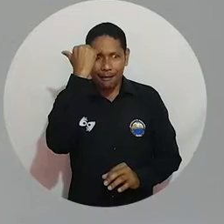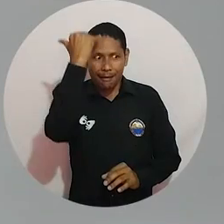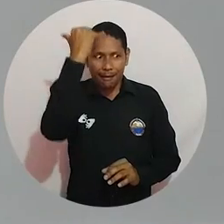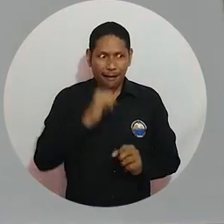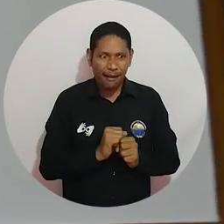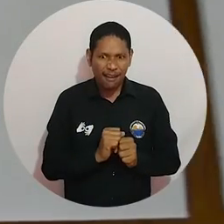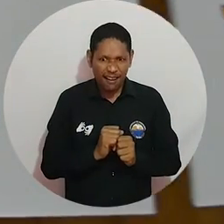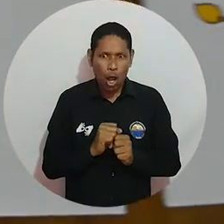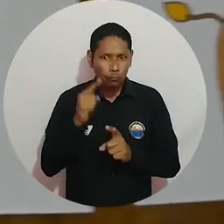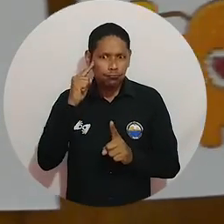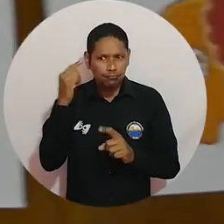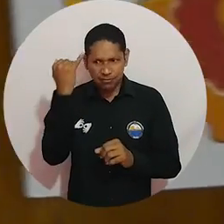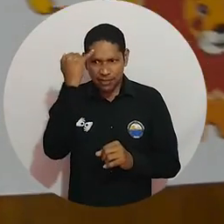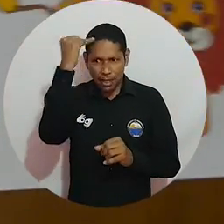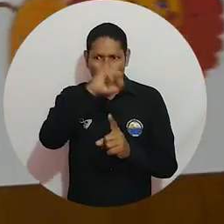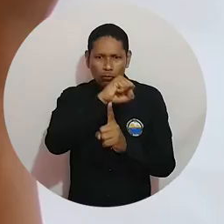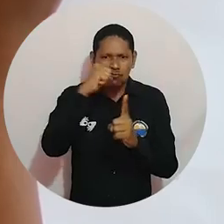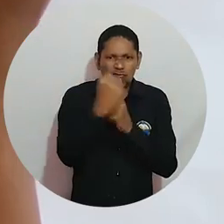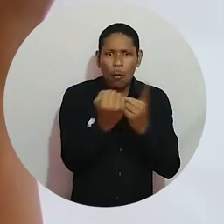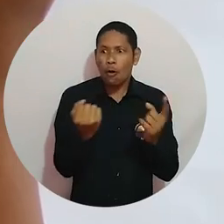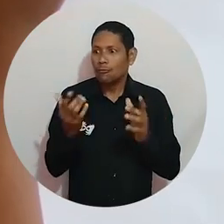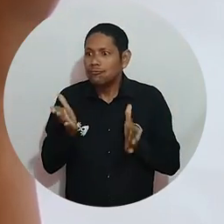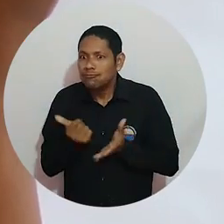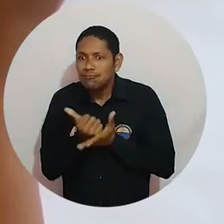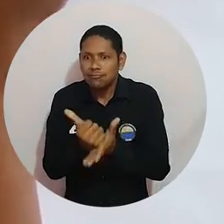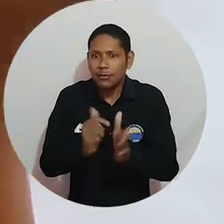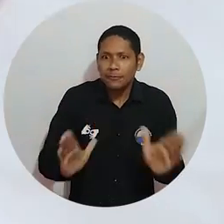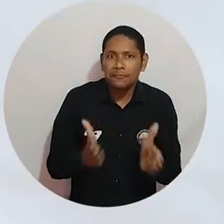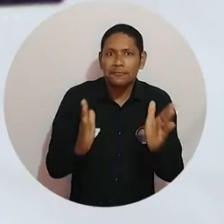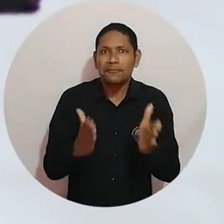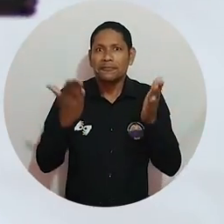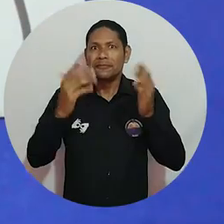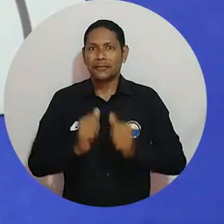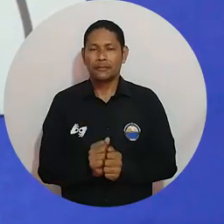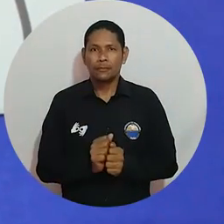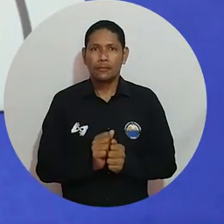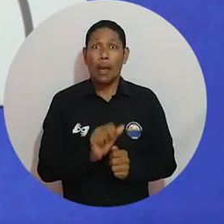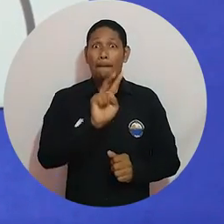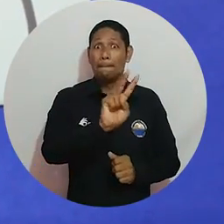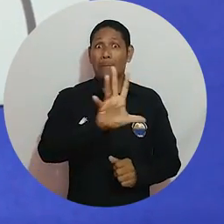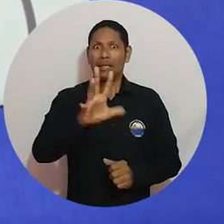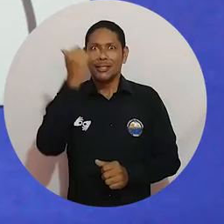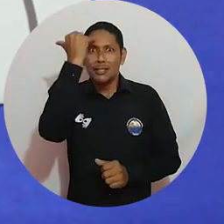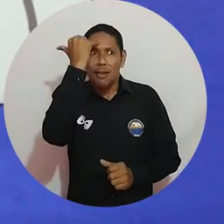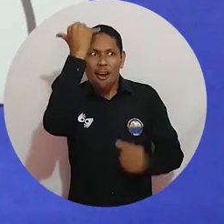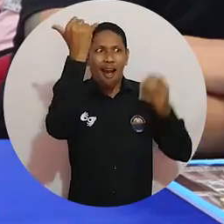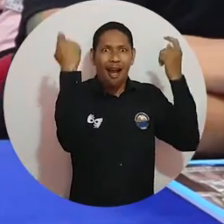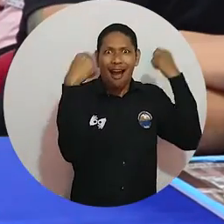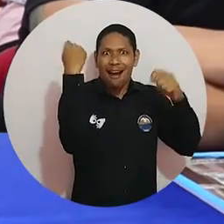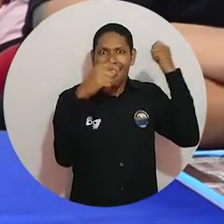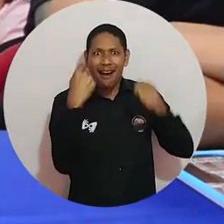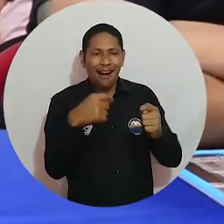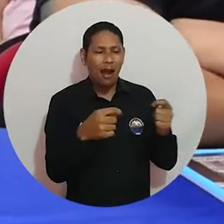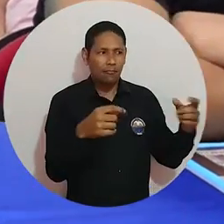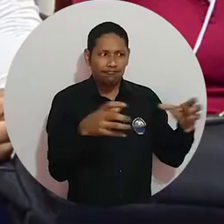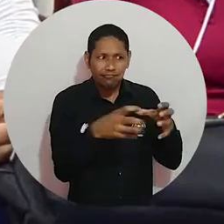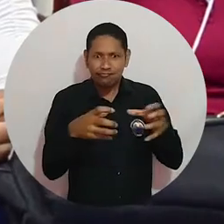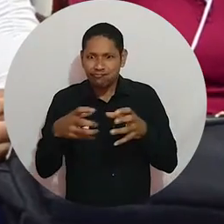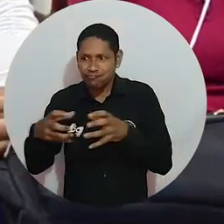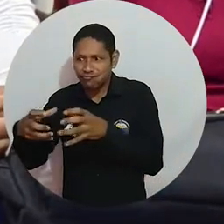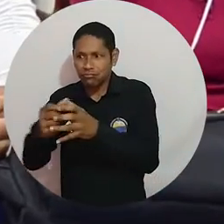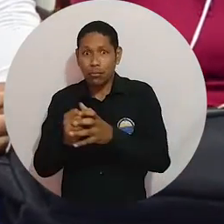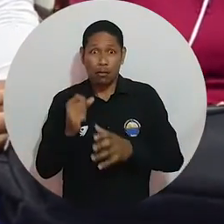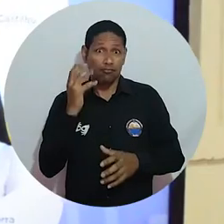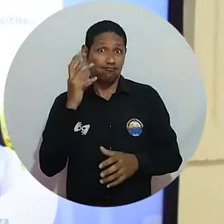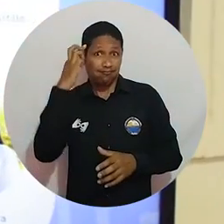nuestro plan de idea social es ayudarlos a que ellos puedan superarse. Fueron 25 ideas de negocio que recibieron asesorías